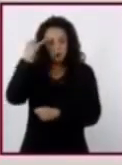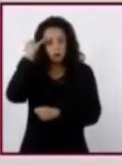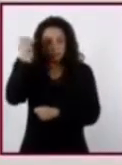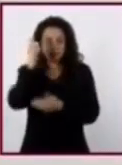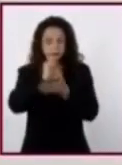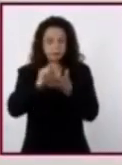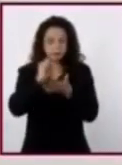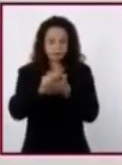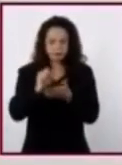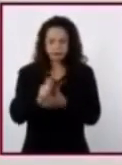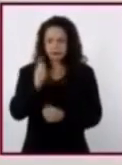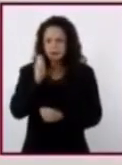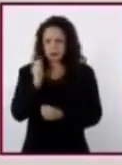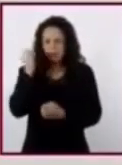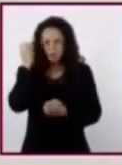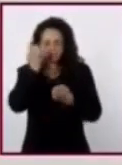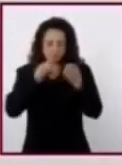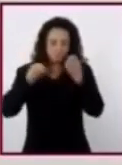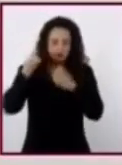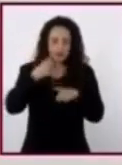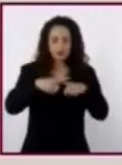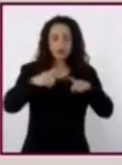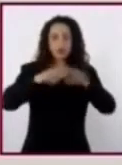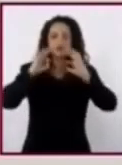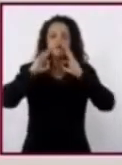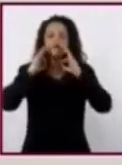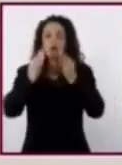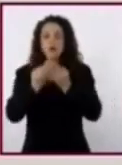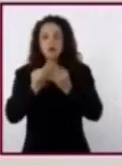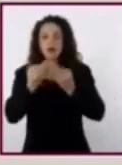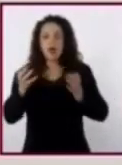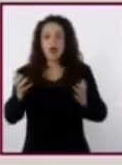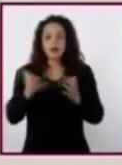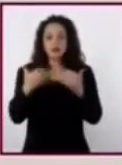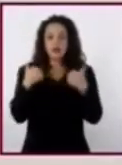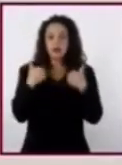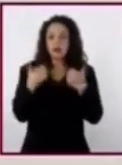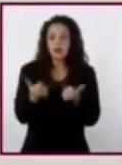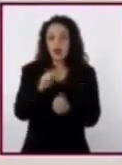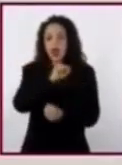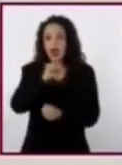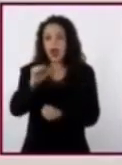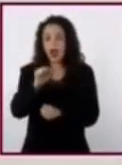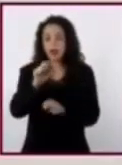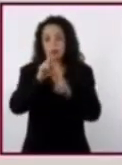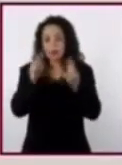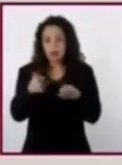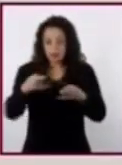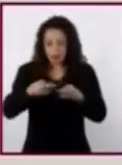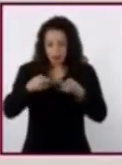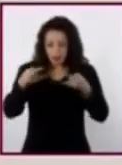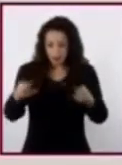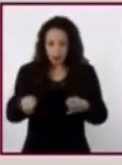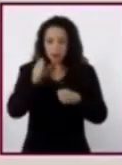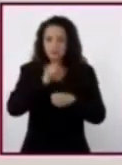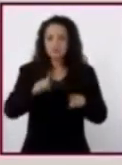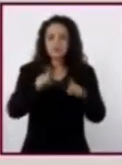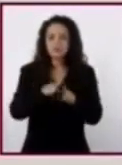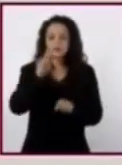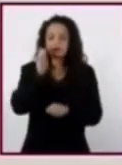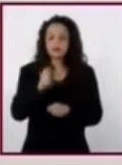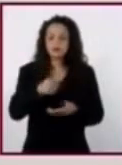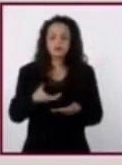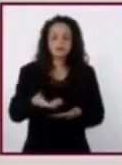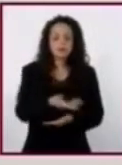análisis crítico de las distintas formas de hacer y entender la historia. Así como reivindicar la colaboración